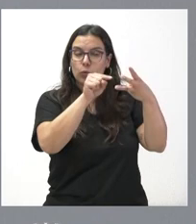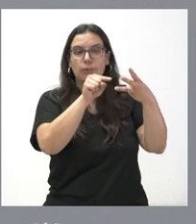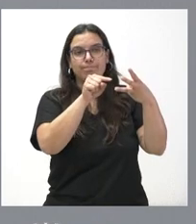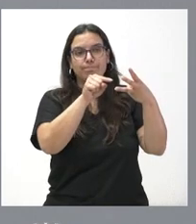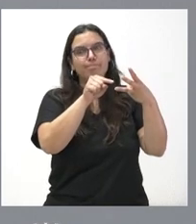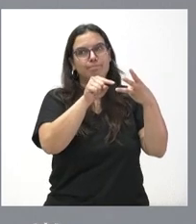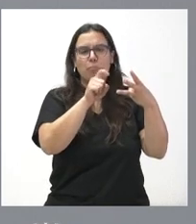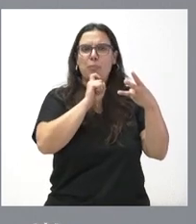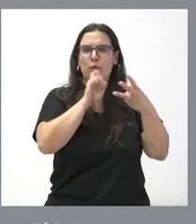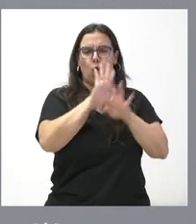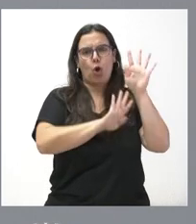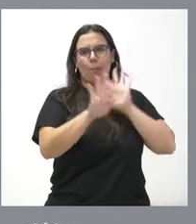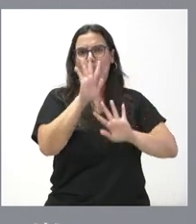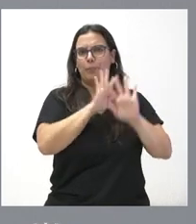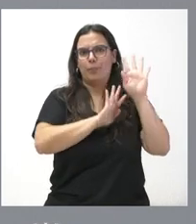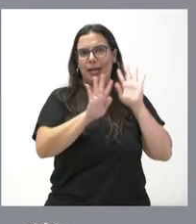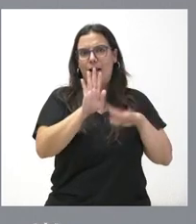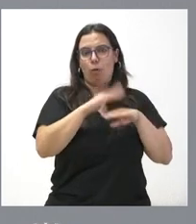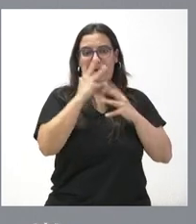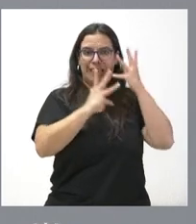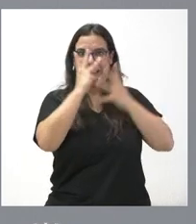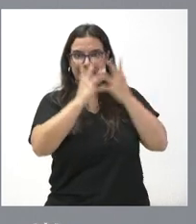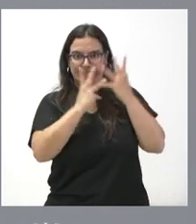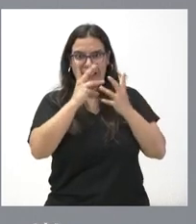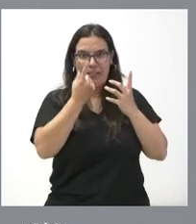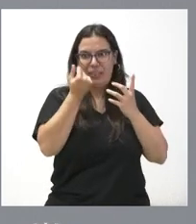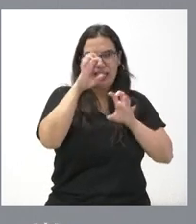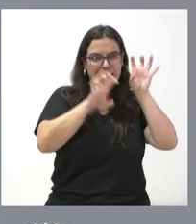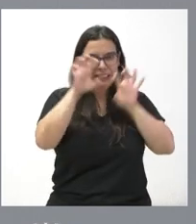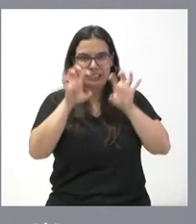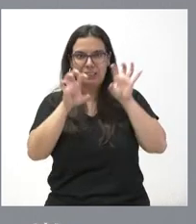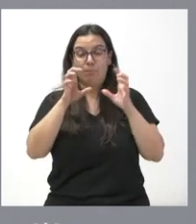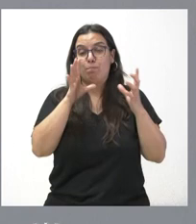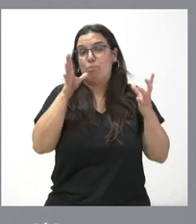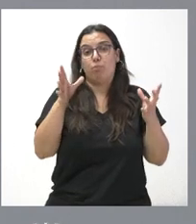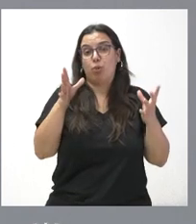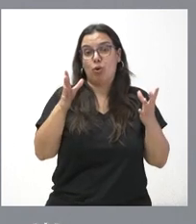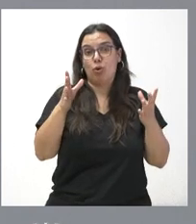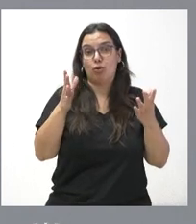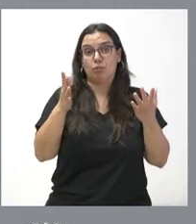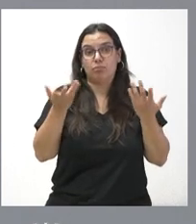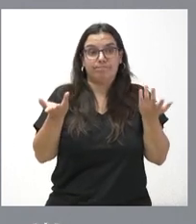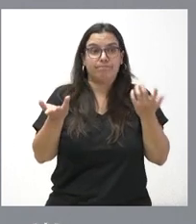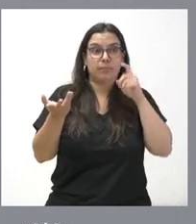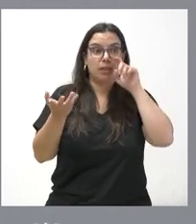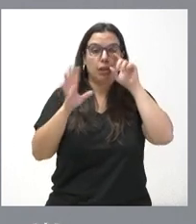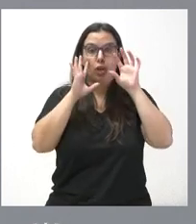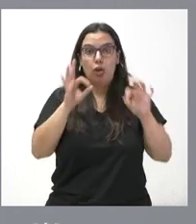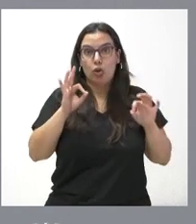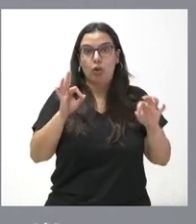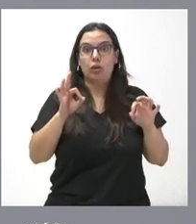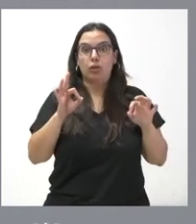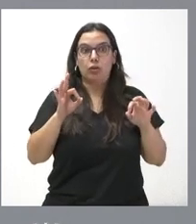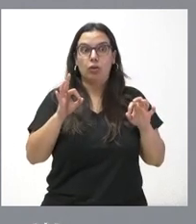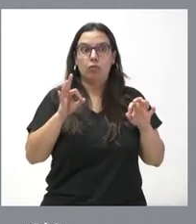factor complicado para las cuentas públicas, porque, como es normal, a la vez que hacemos frente a algo en lo que